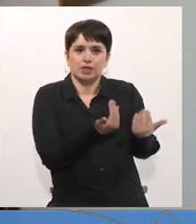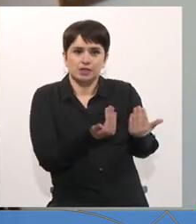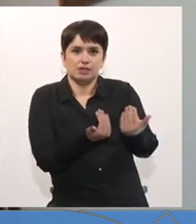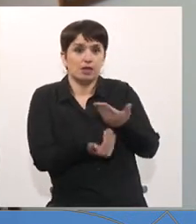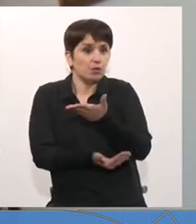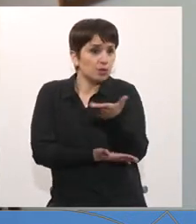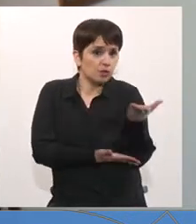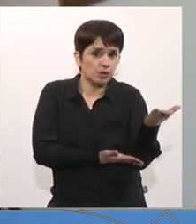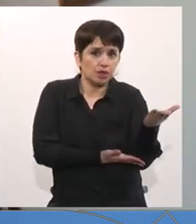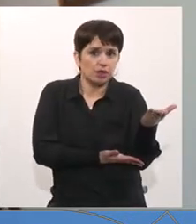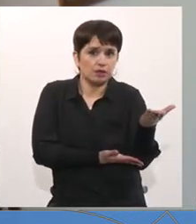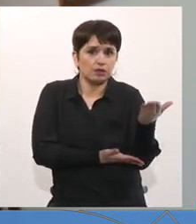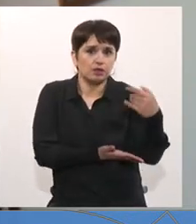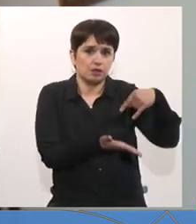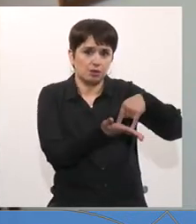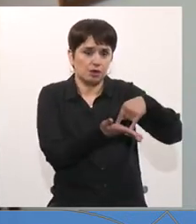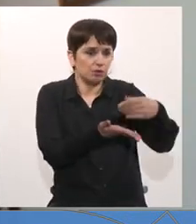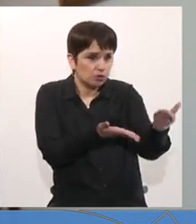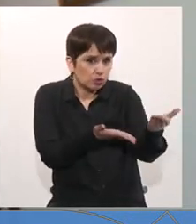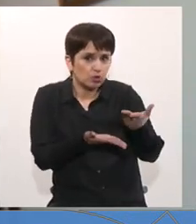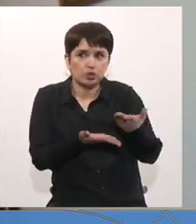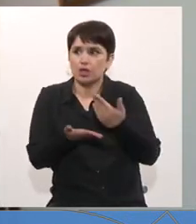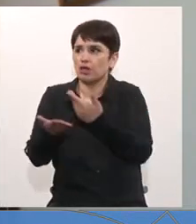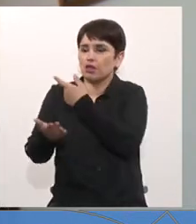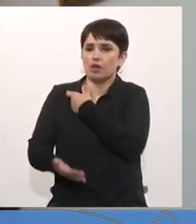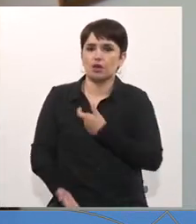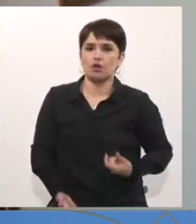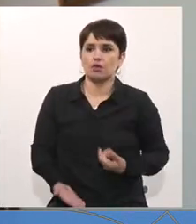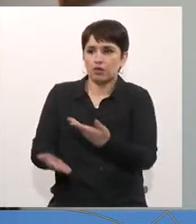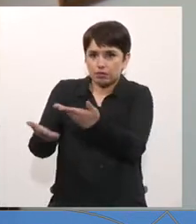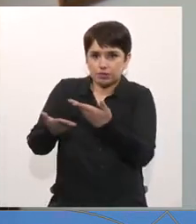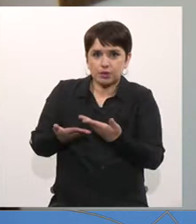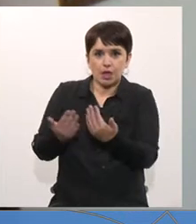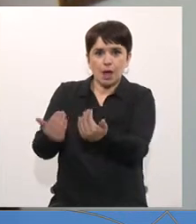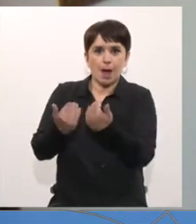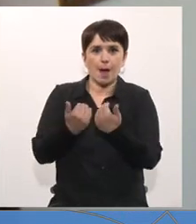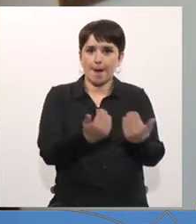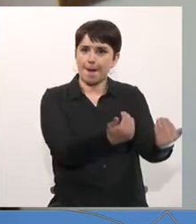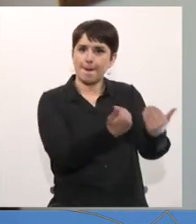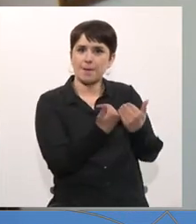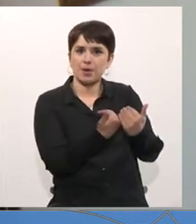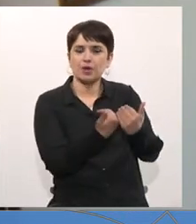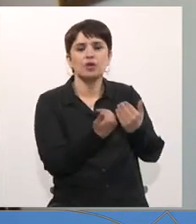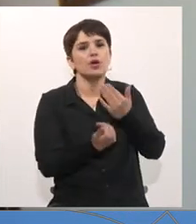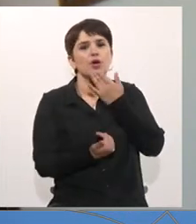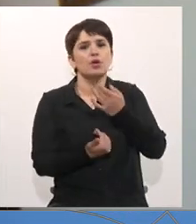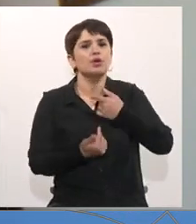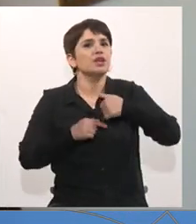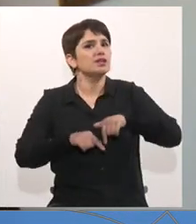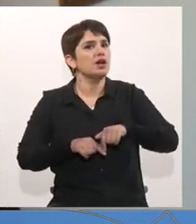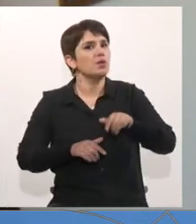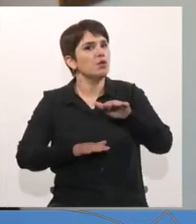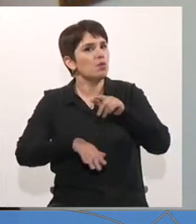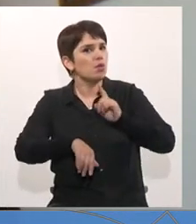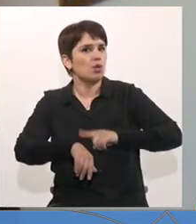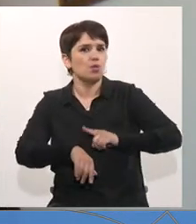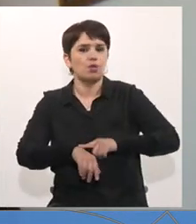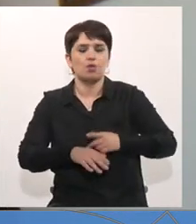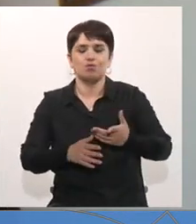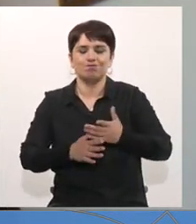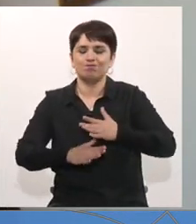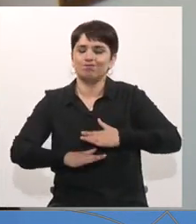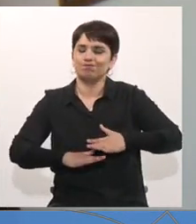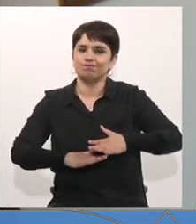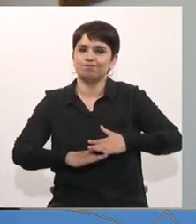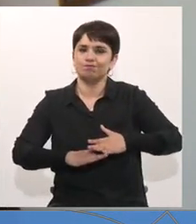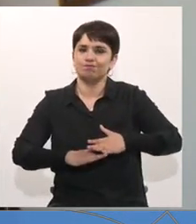ustedes, del Parlamento y del Gobierno, un apoyo, y un mayor apoyo, porque ciertamente estamos pasando momentos poco